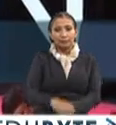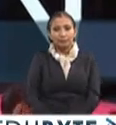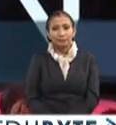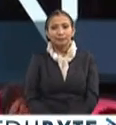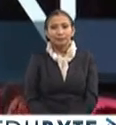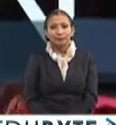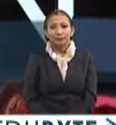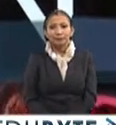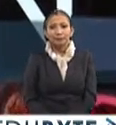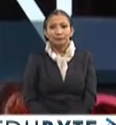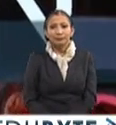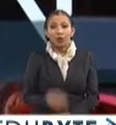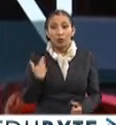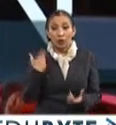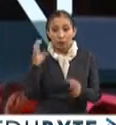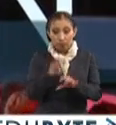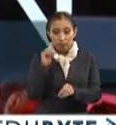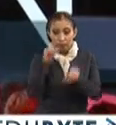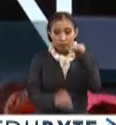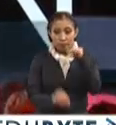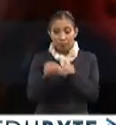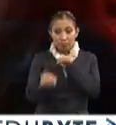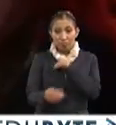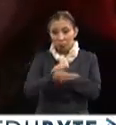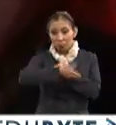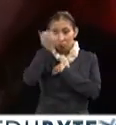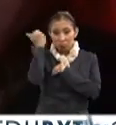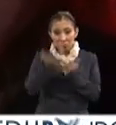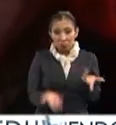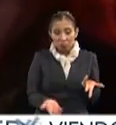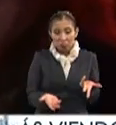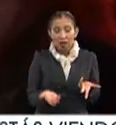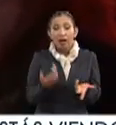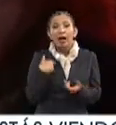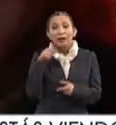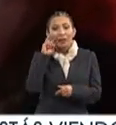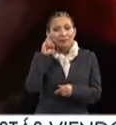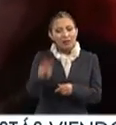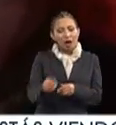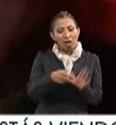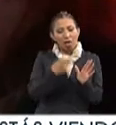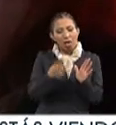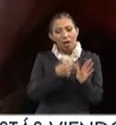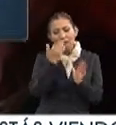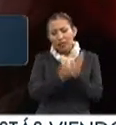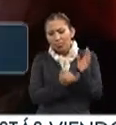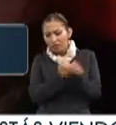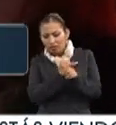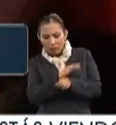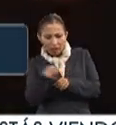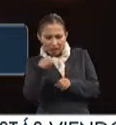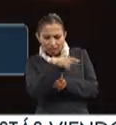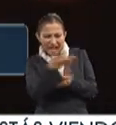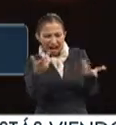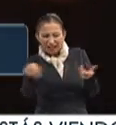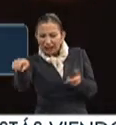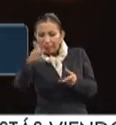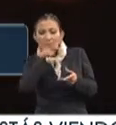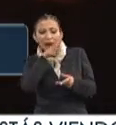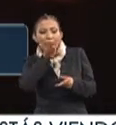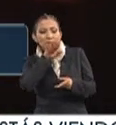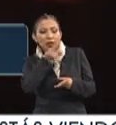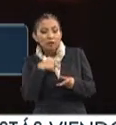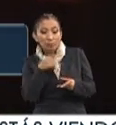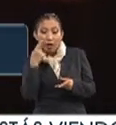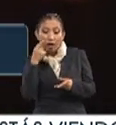computer. I was a programmer, but no one knew it. Sin embargo, vio que a menudo la falta de información provocaba que los padres